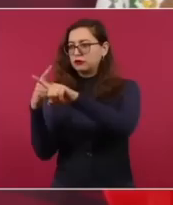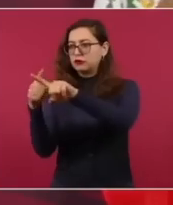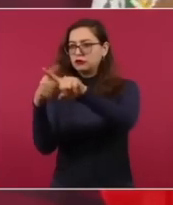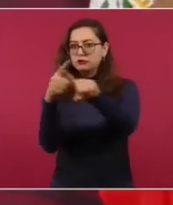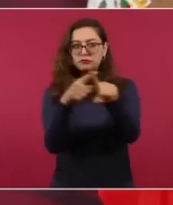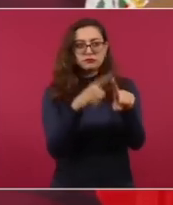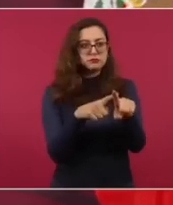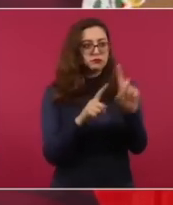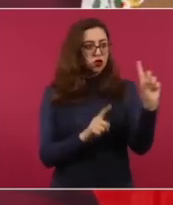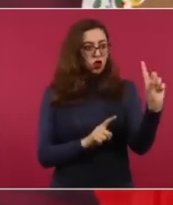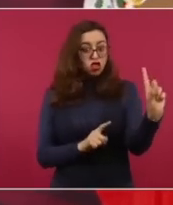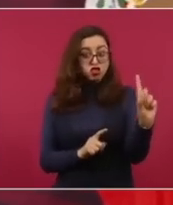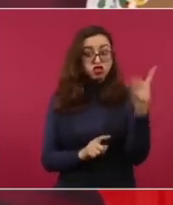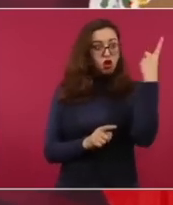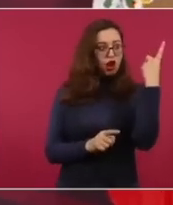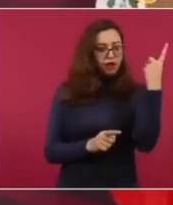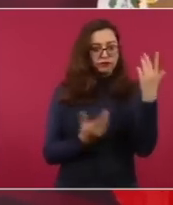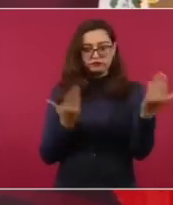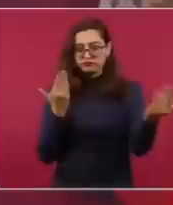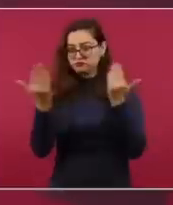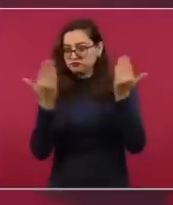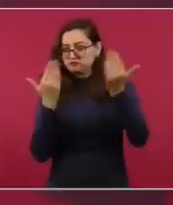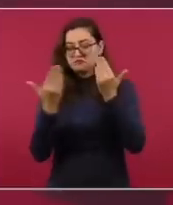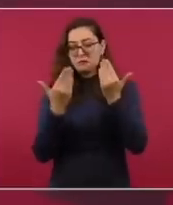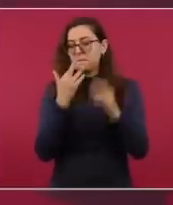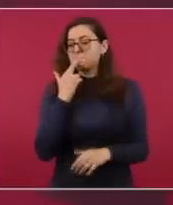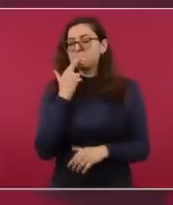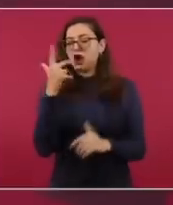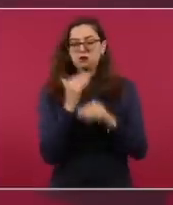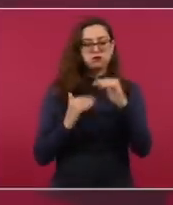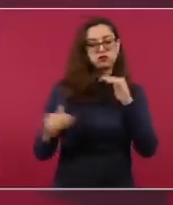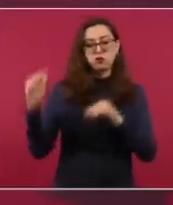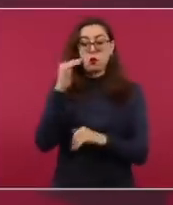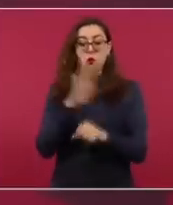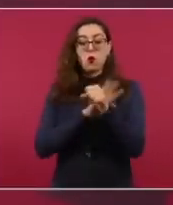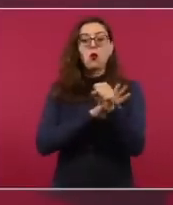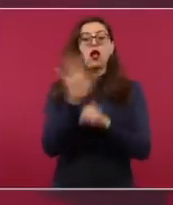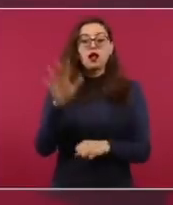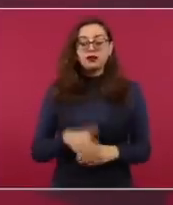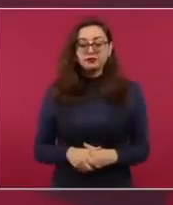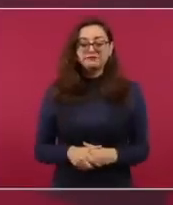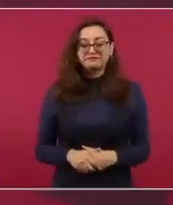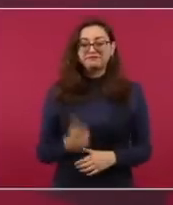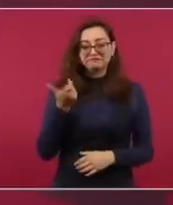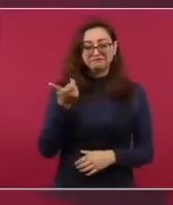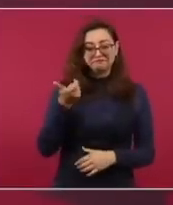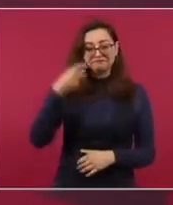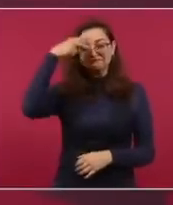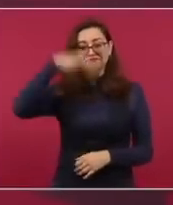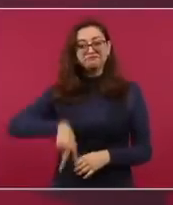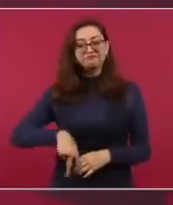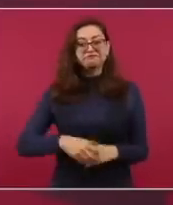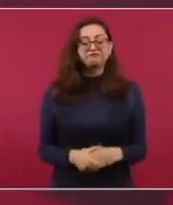desde que estamos en el gobierno. Y el año pasado